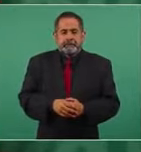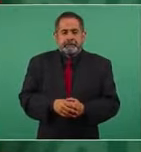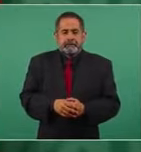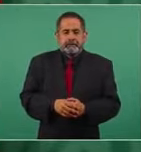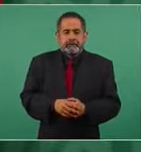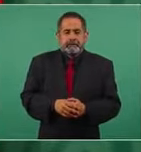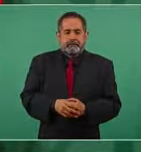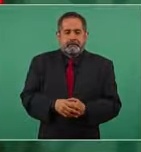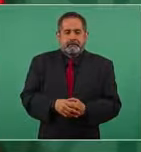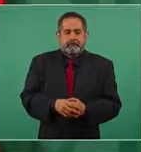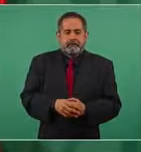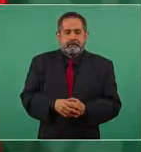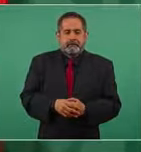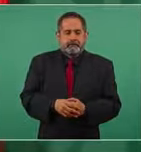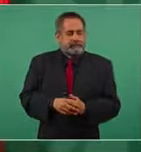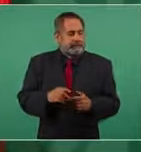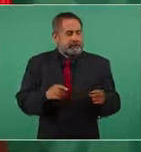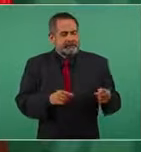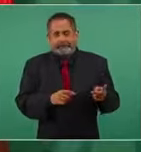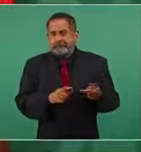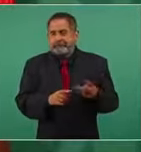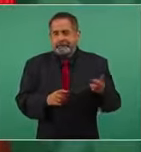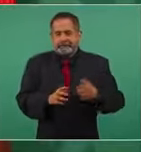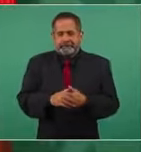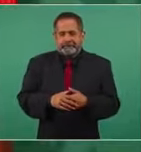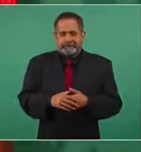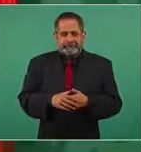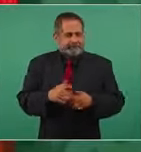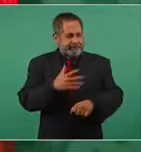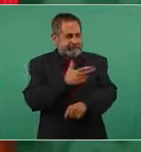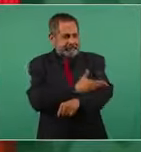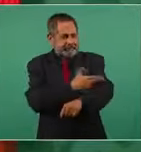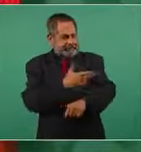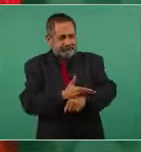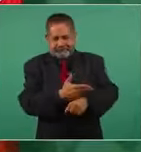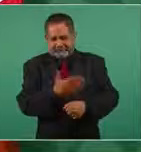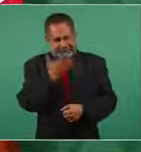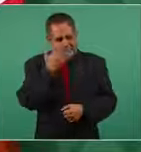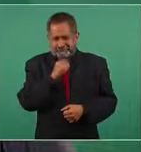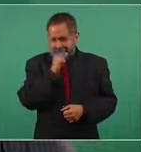un acto de deshonestidad intelectual